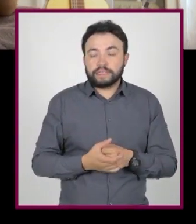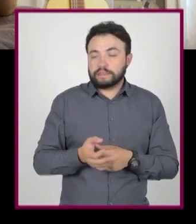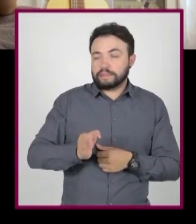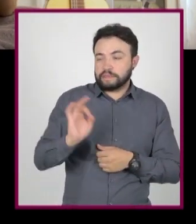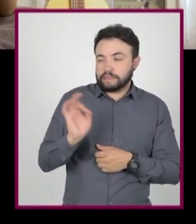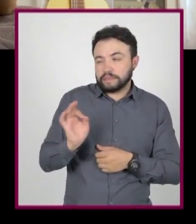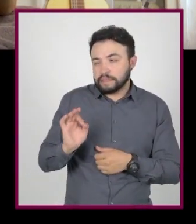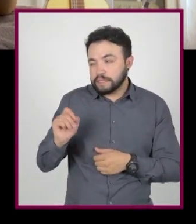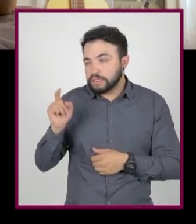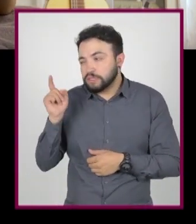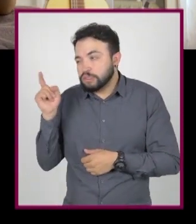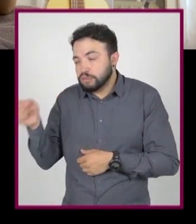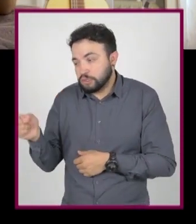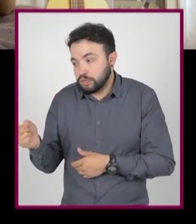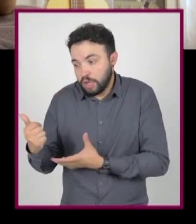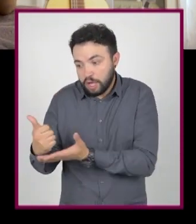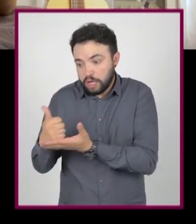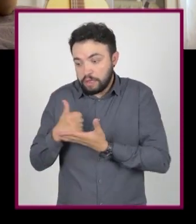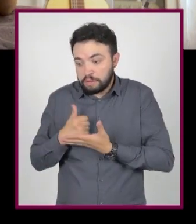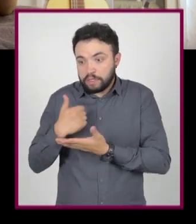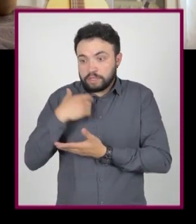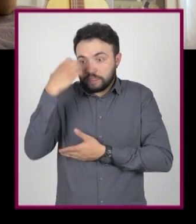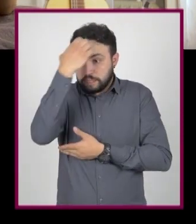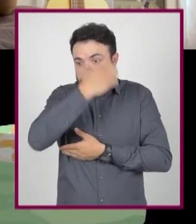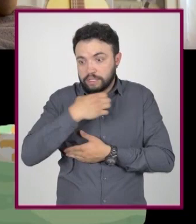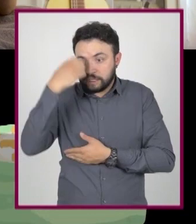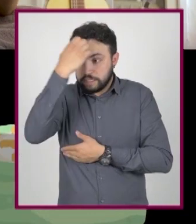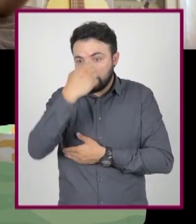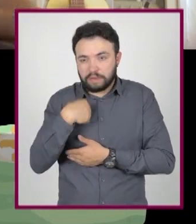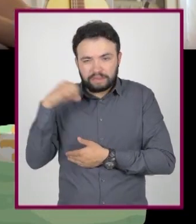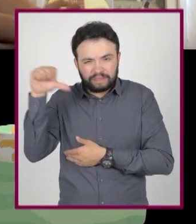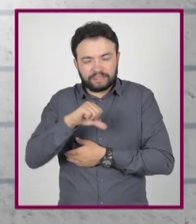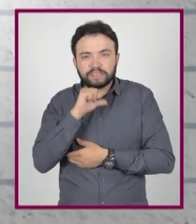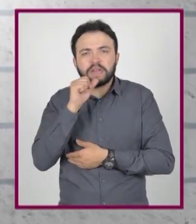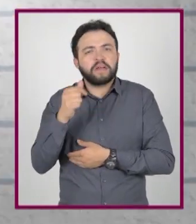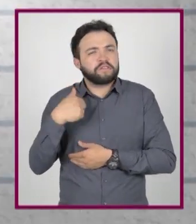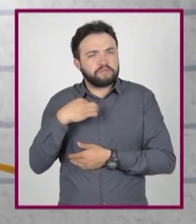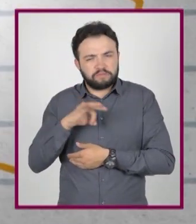que truene el examen, puedes comer tantos tacos y pasteles como quieras.